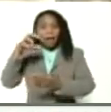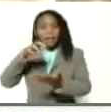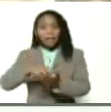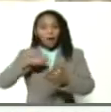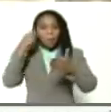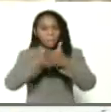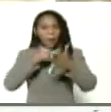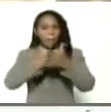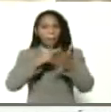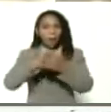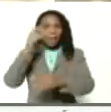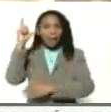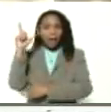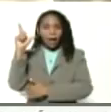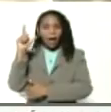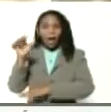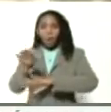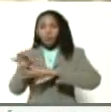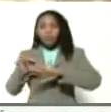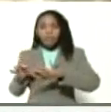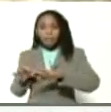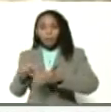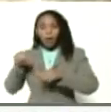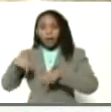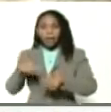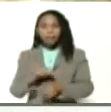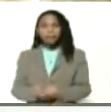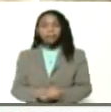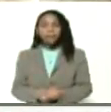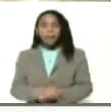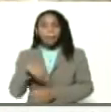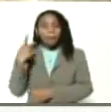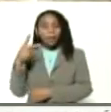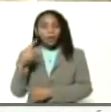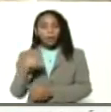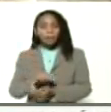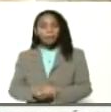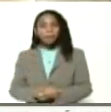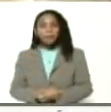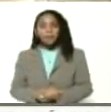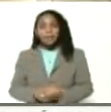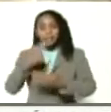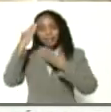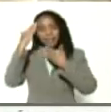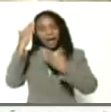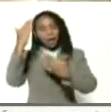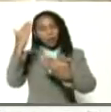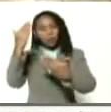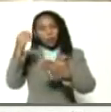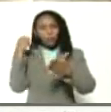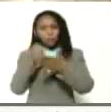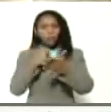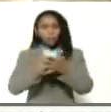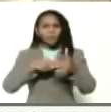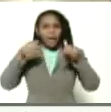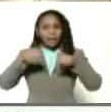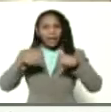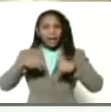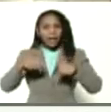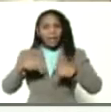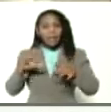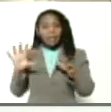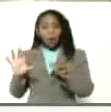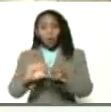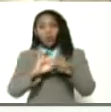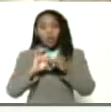de Lara, desde el municipio Irribarren, parroquia Tamaca, un saludo combativo desde acá, de esta